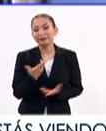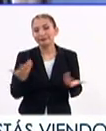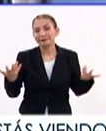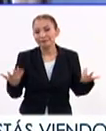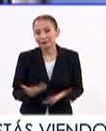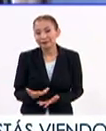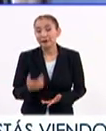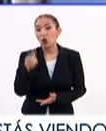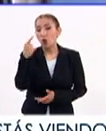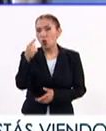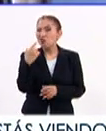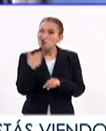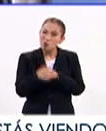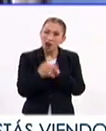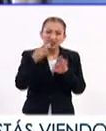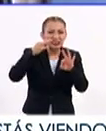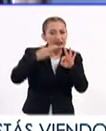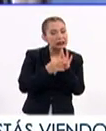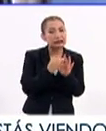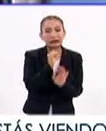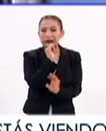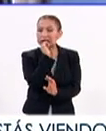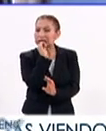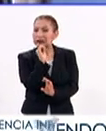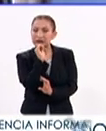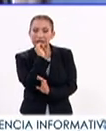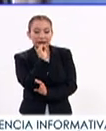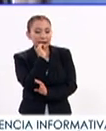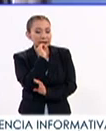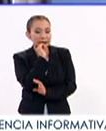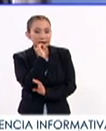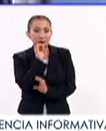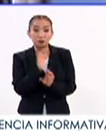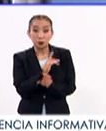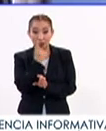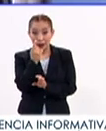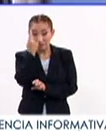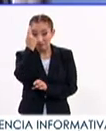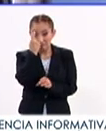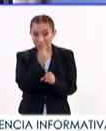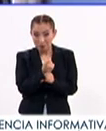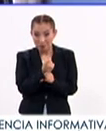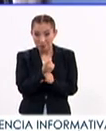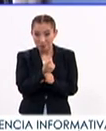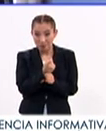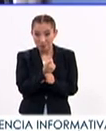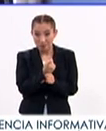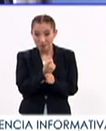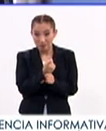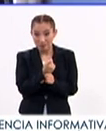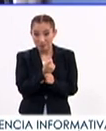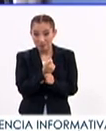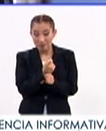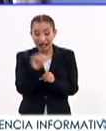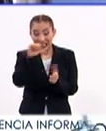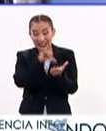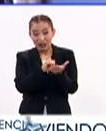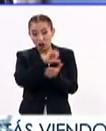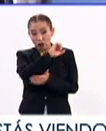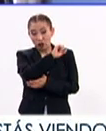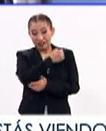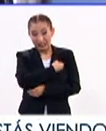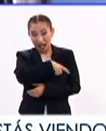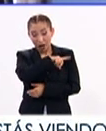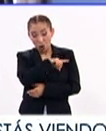Una cifra exacta no se tiene porque a través del primer quinto en los centros de salud,